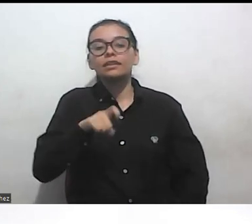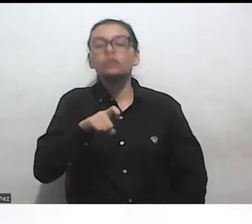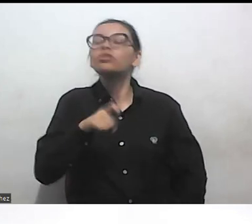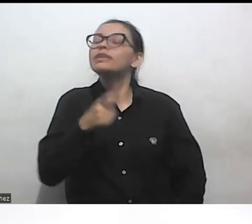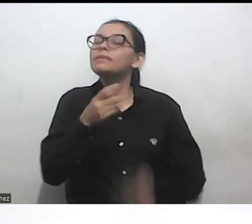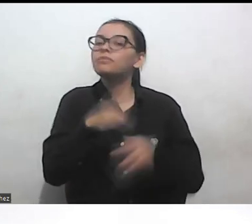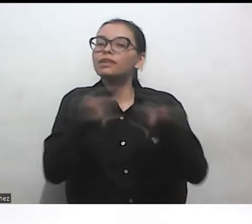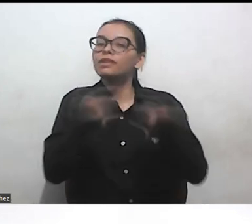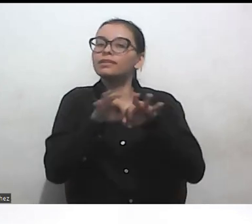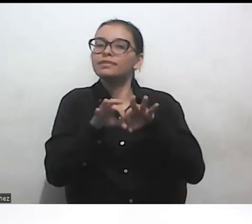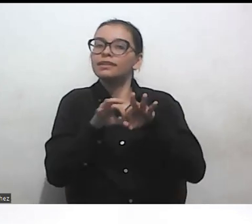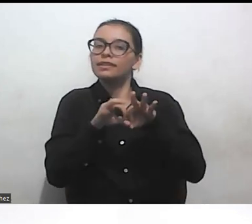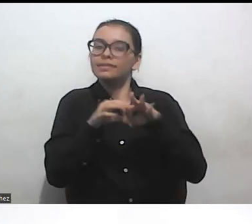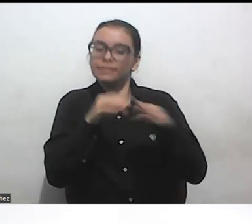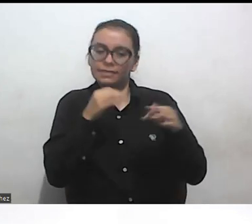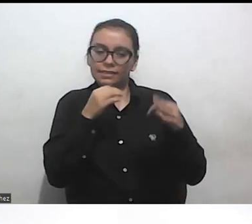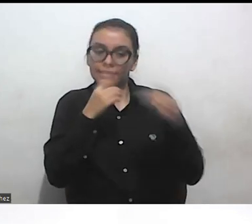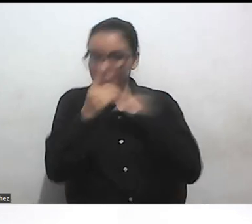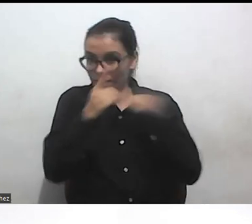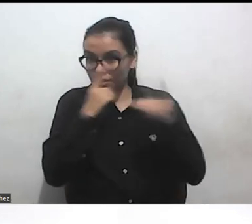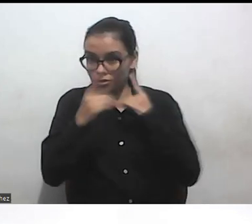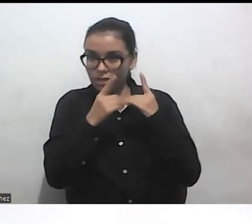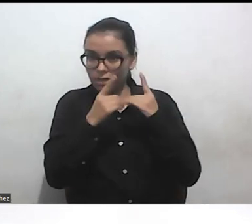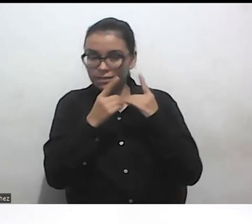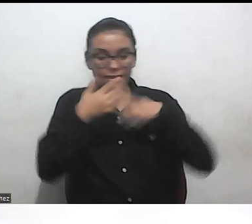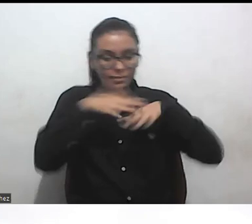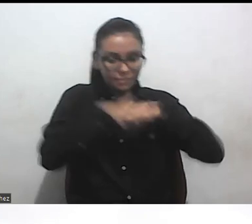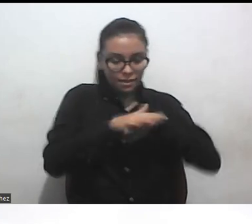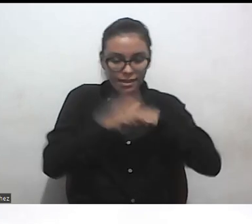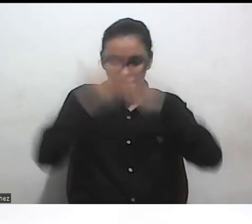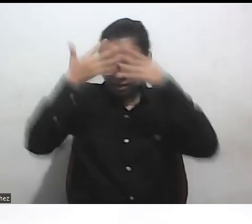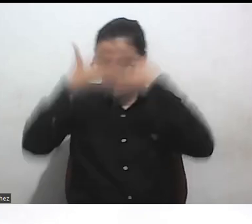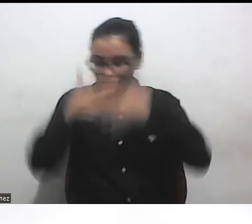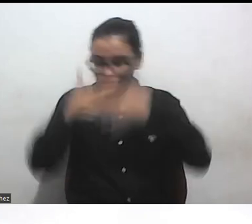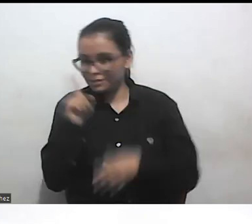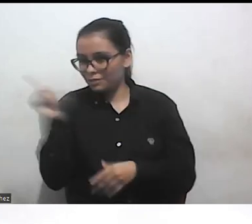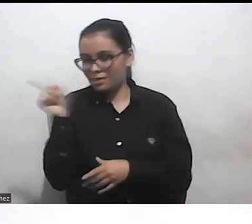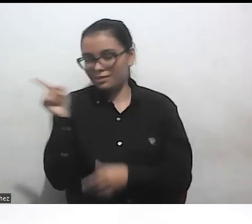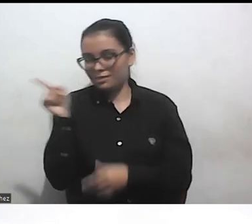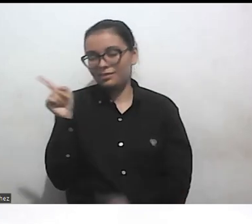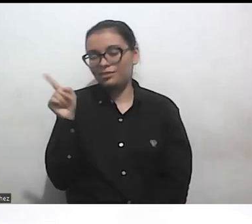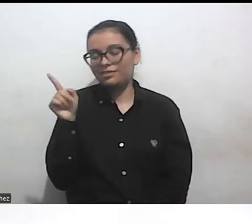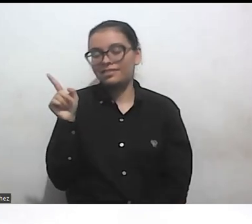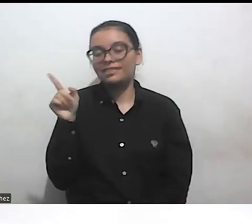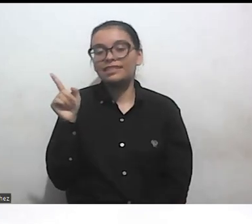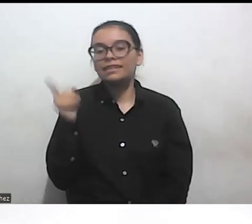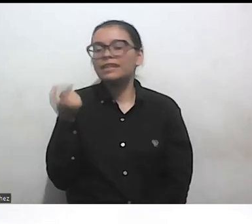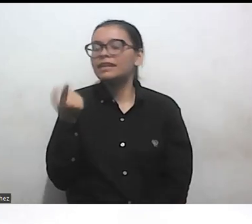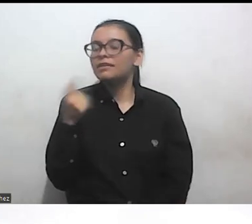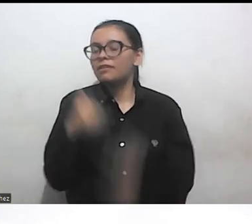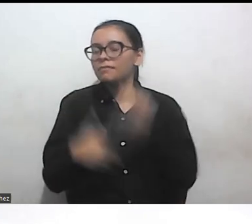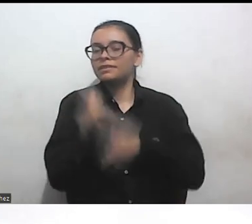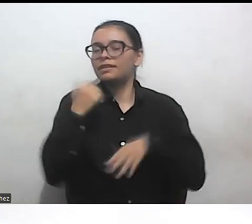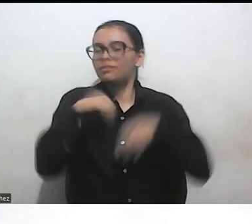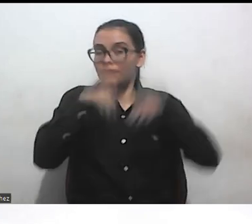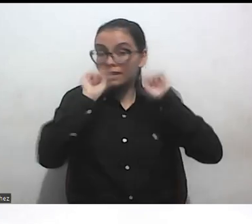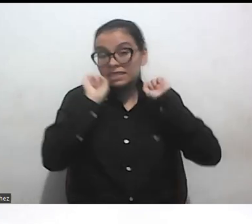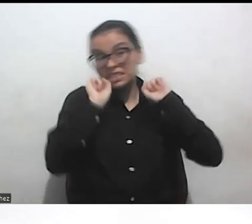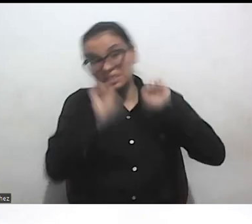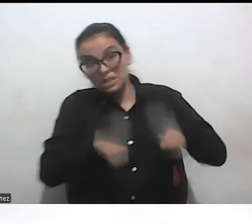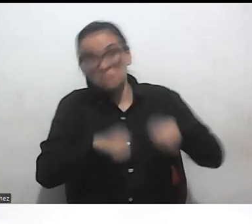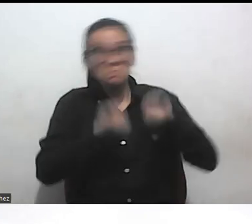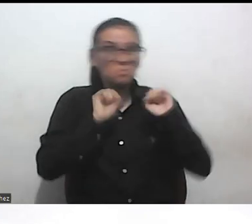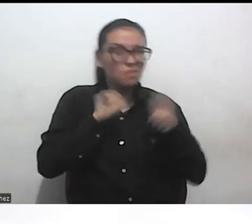interseccionalidad justamente coincidiendo también con mi tocada voy a empezar por el capacitismo porque pues tanto la